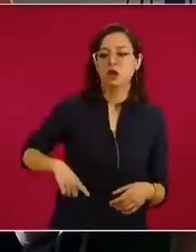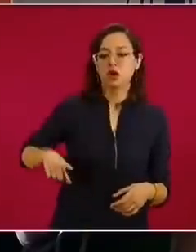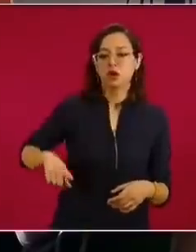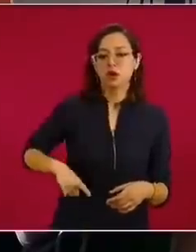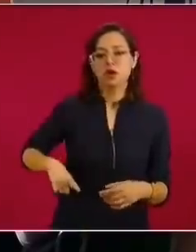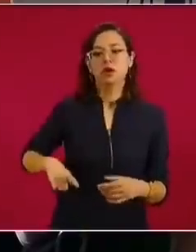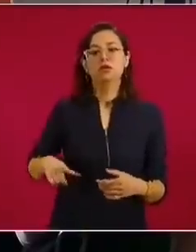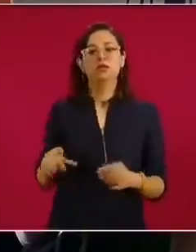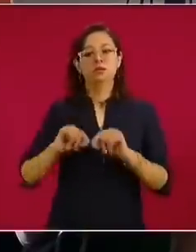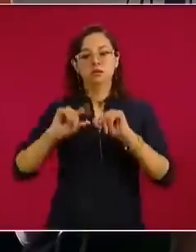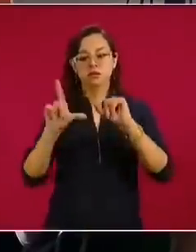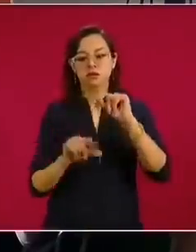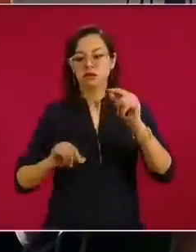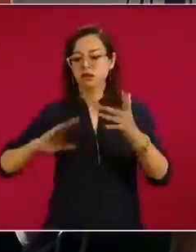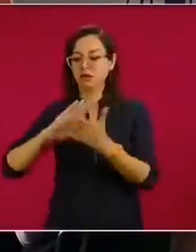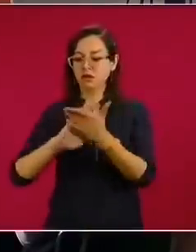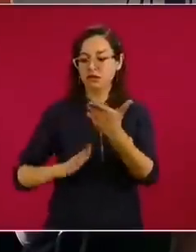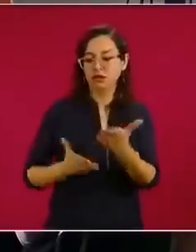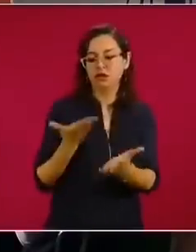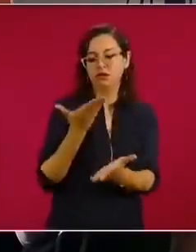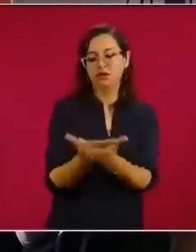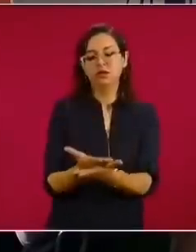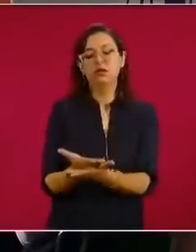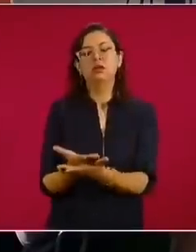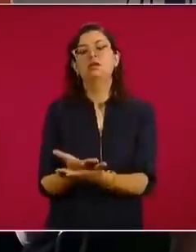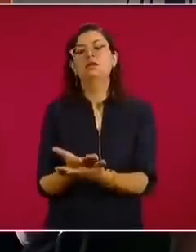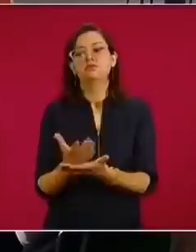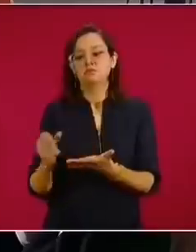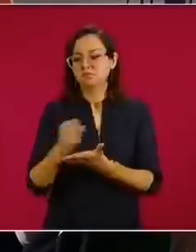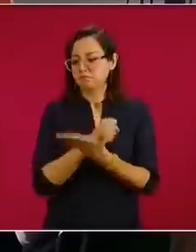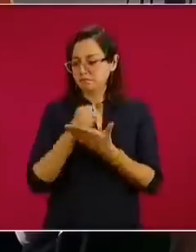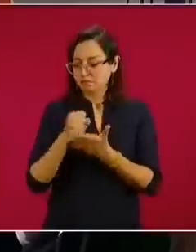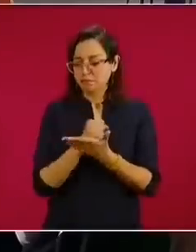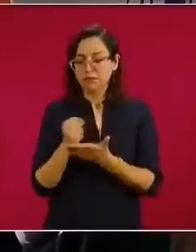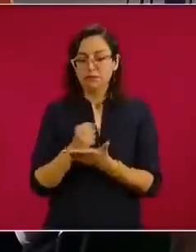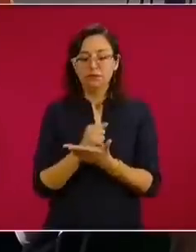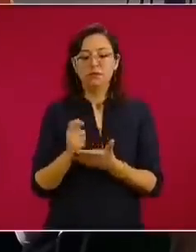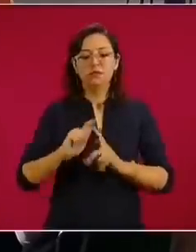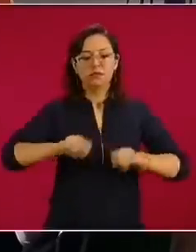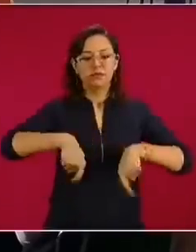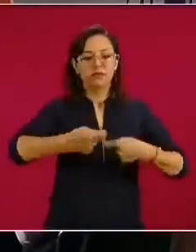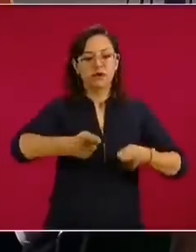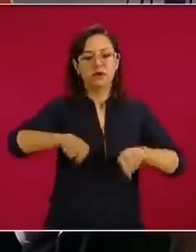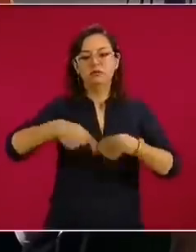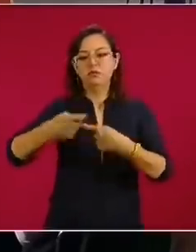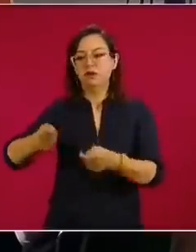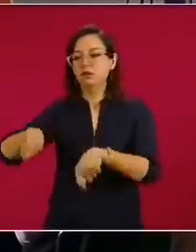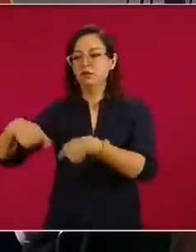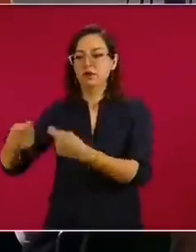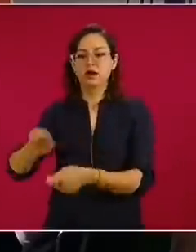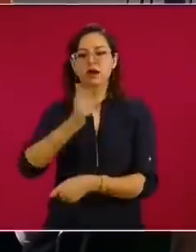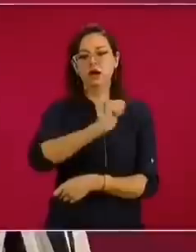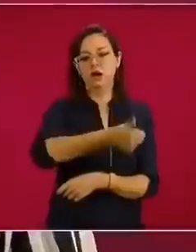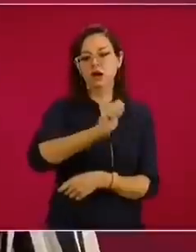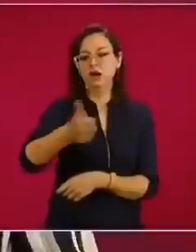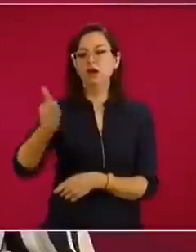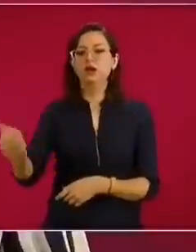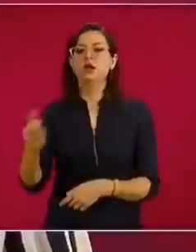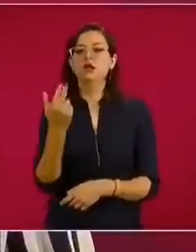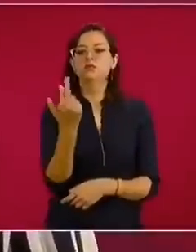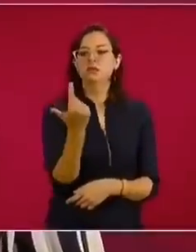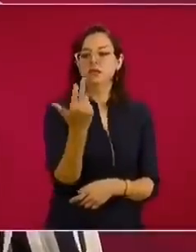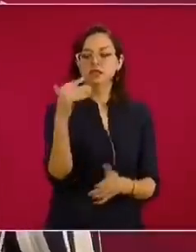un financiamiento de 25 mil pesos a estas pequeñas negociaciones para que la economía